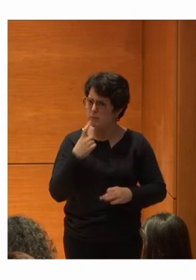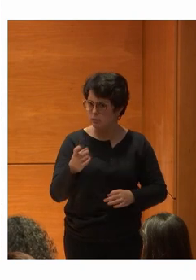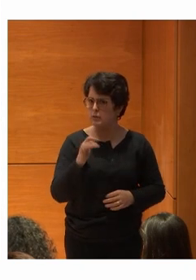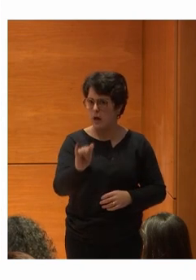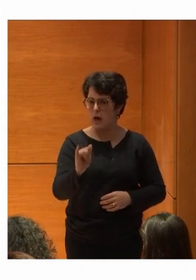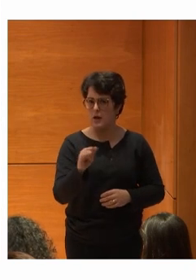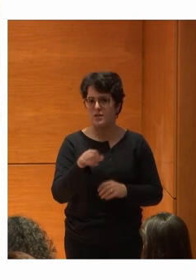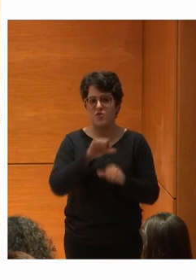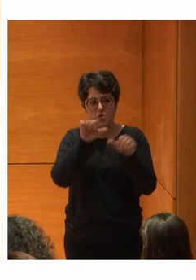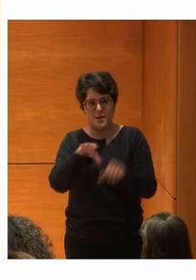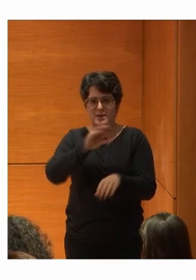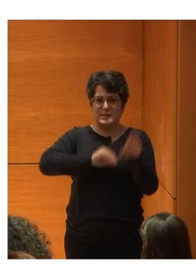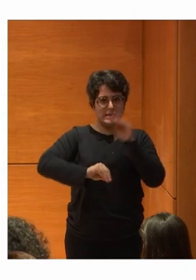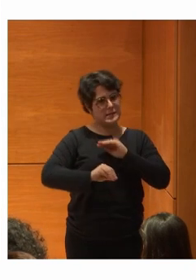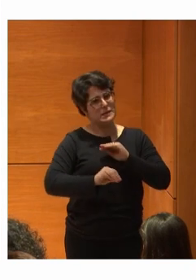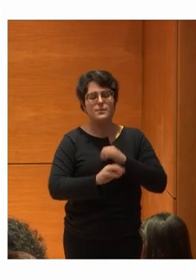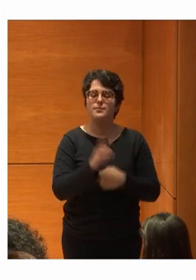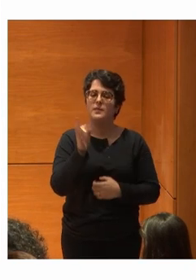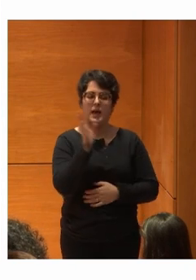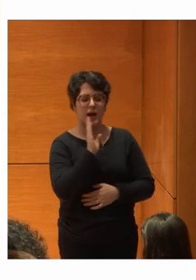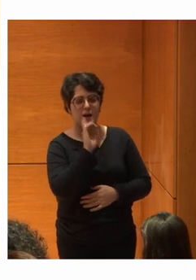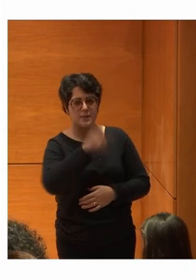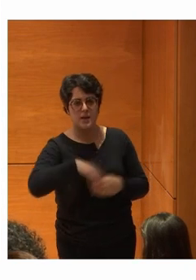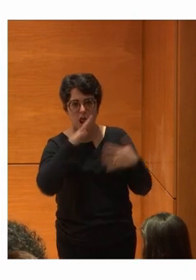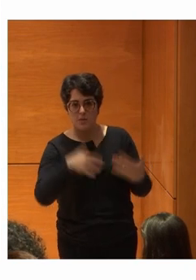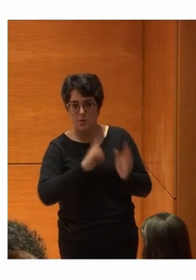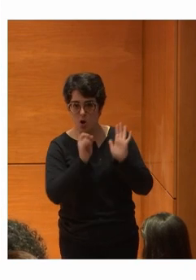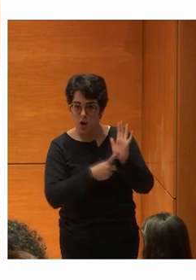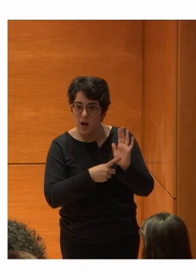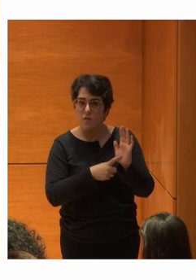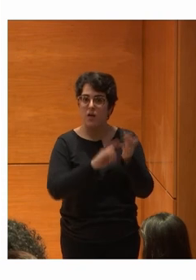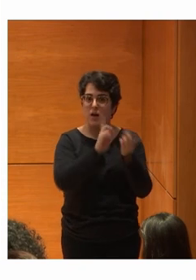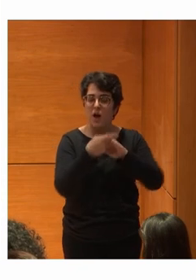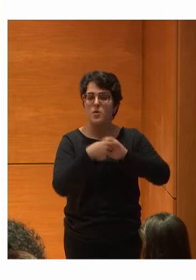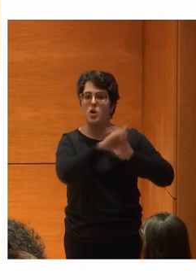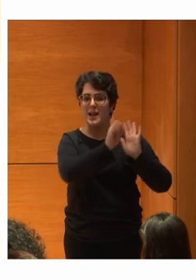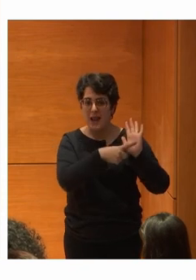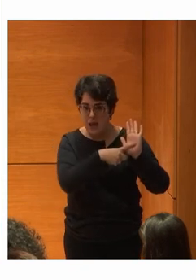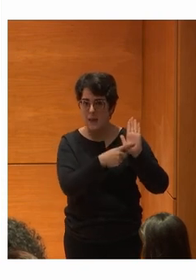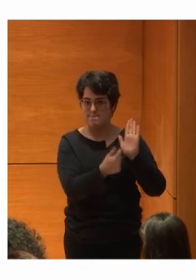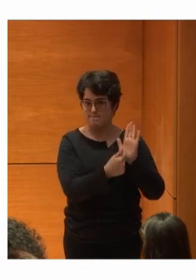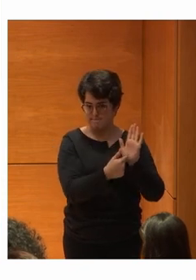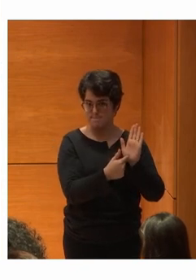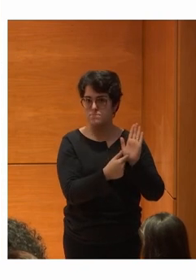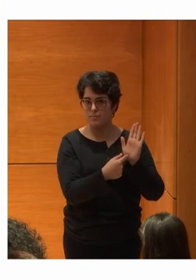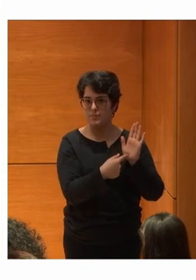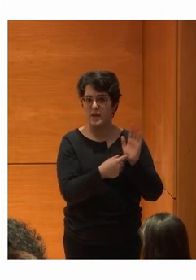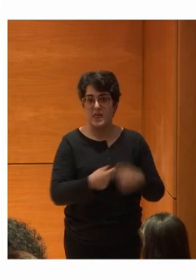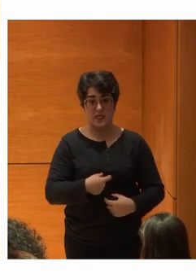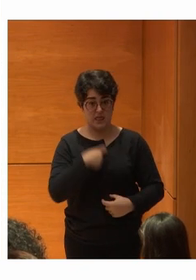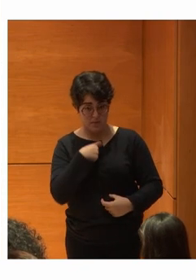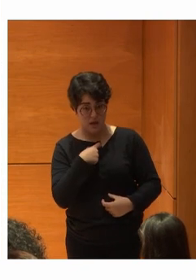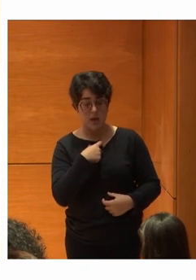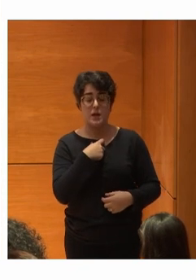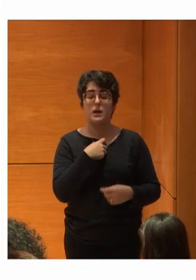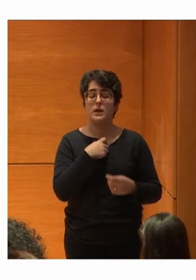De comprensión Comentábamos también la legislación La modificación de la legislación civil Todo